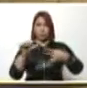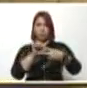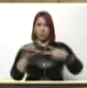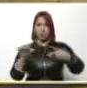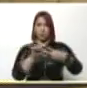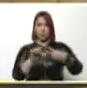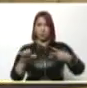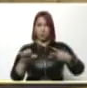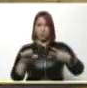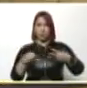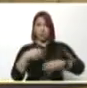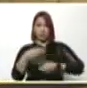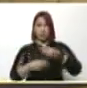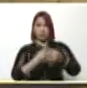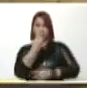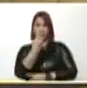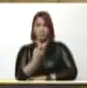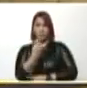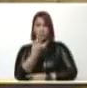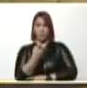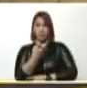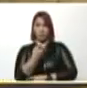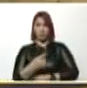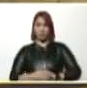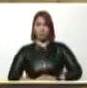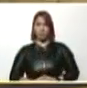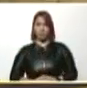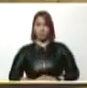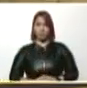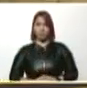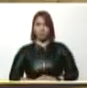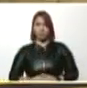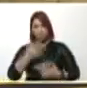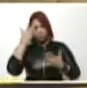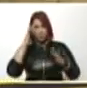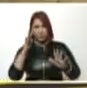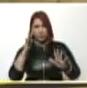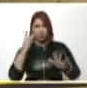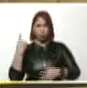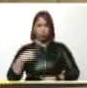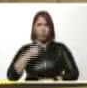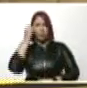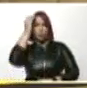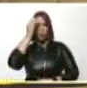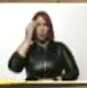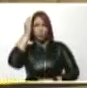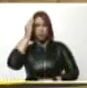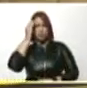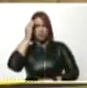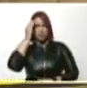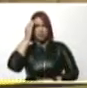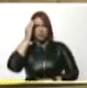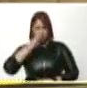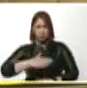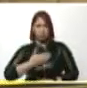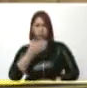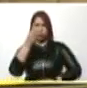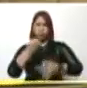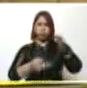si hiciera falta y así tuviéramos conciencia, si fuera justificado,